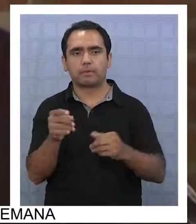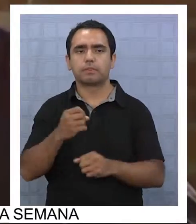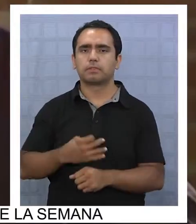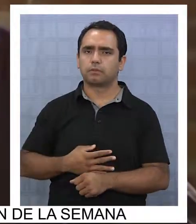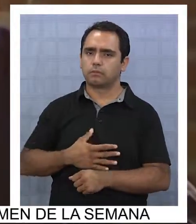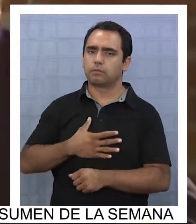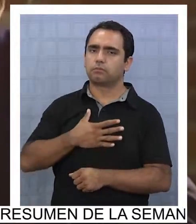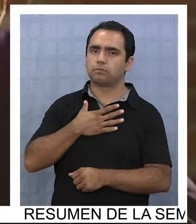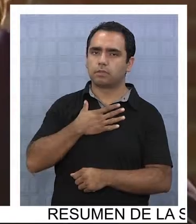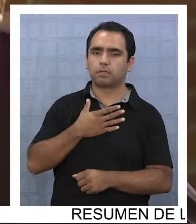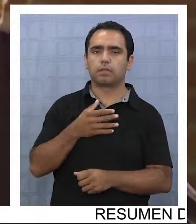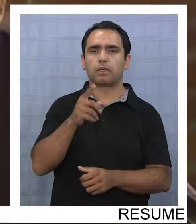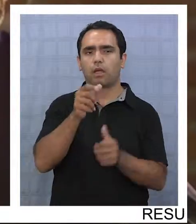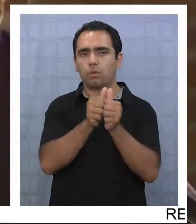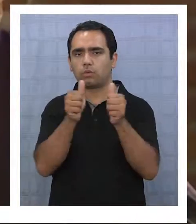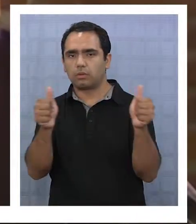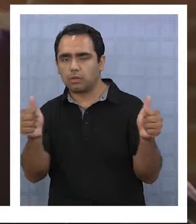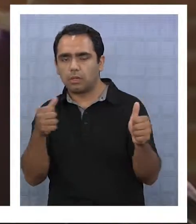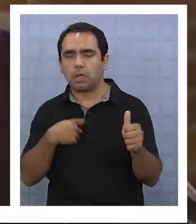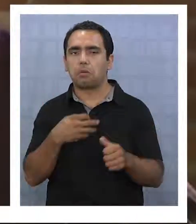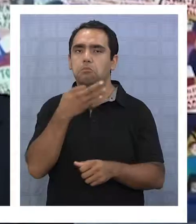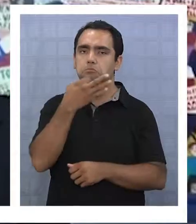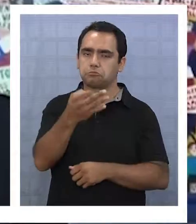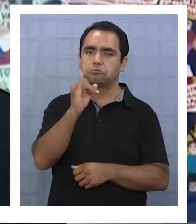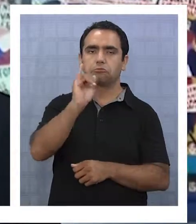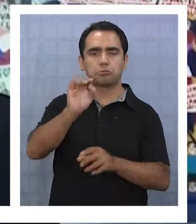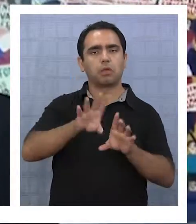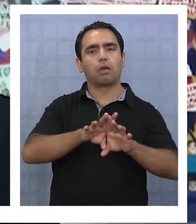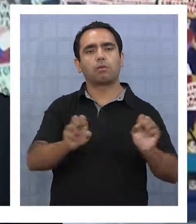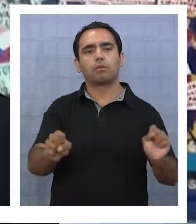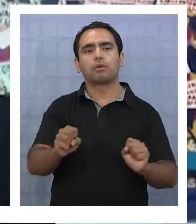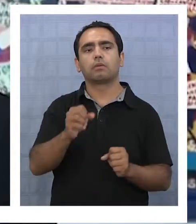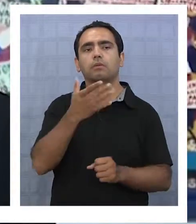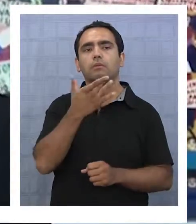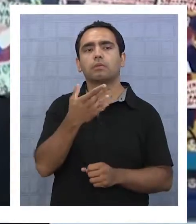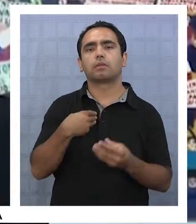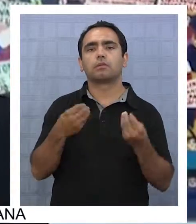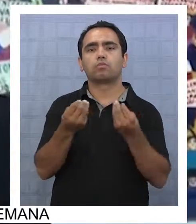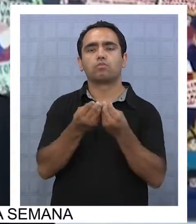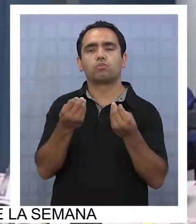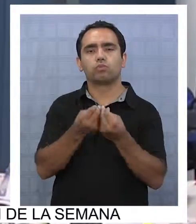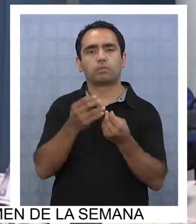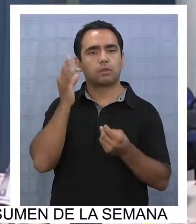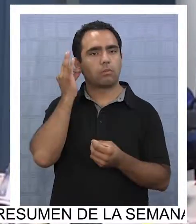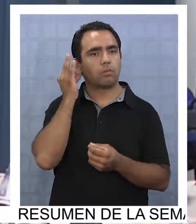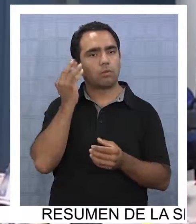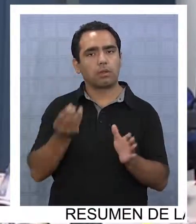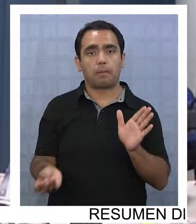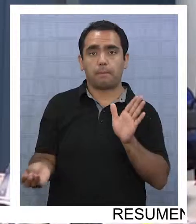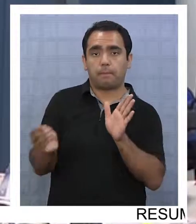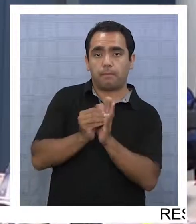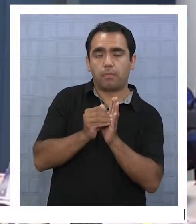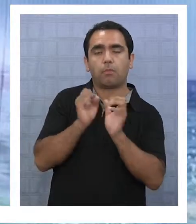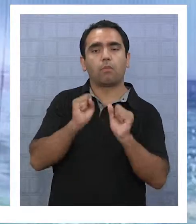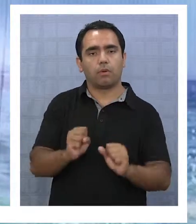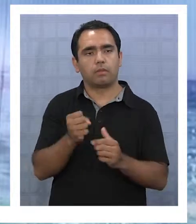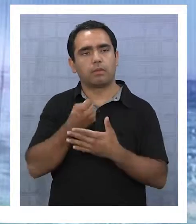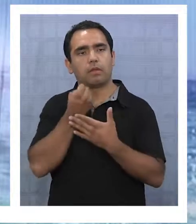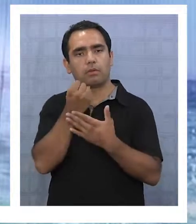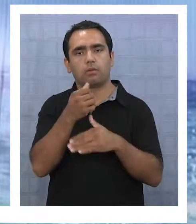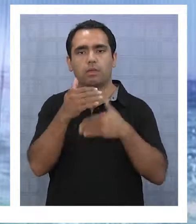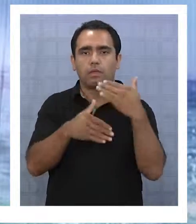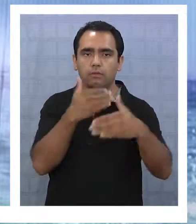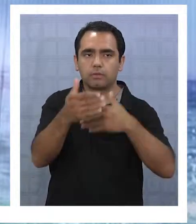pueden tener. Sensibilidad que algunas autoridades no niegan y que concuerdan con que la llegada de más mujeres al Parlamento